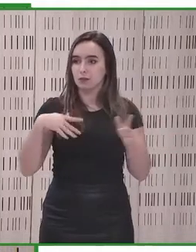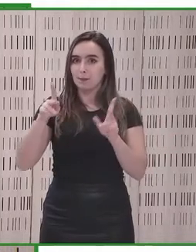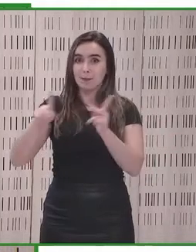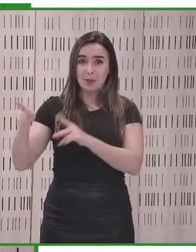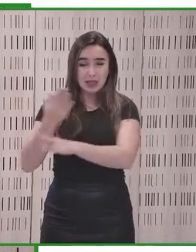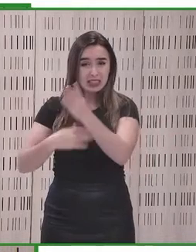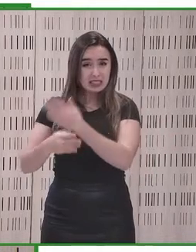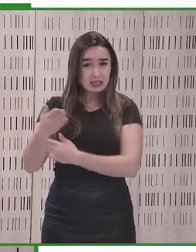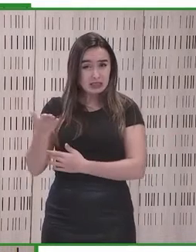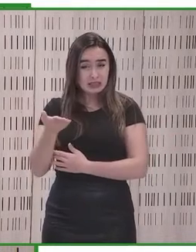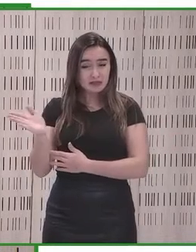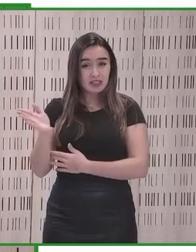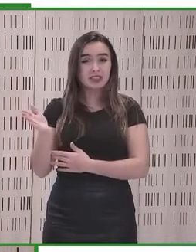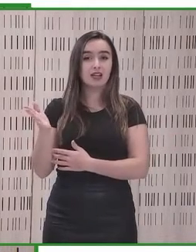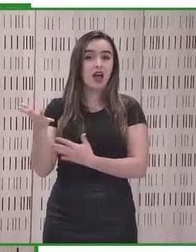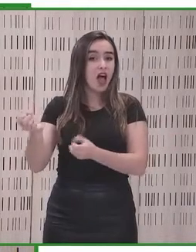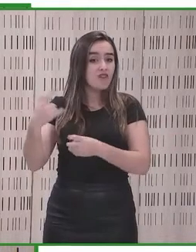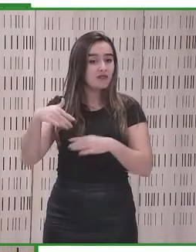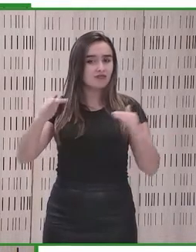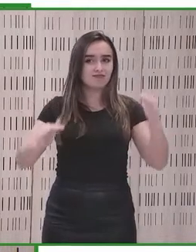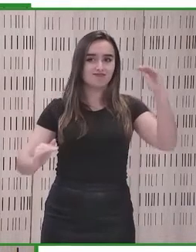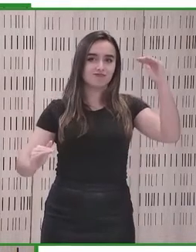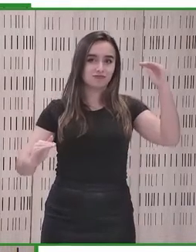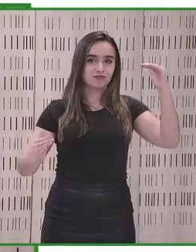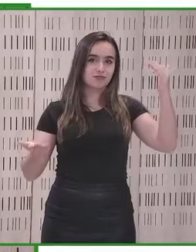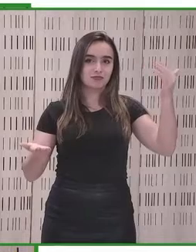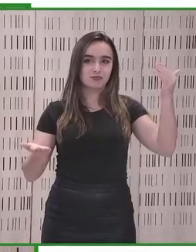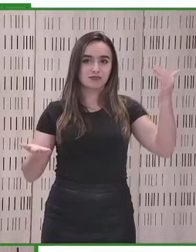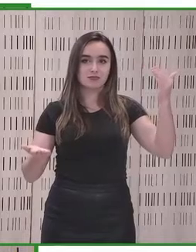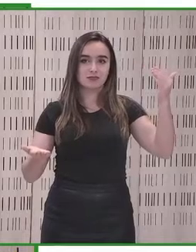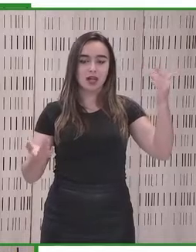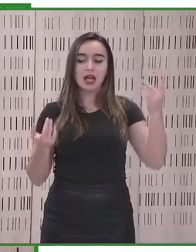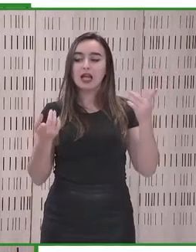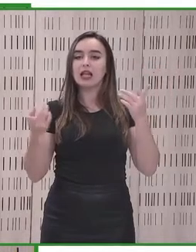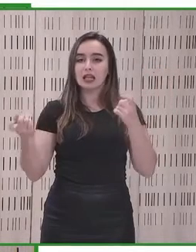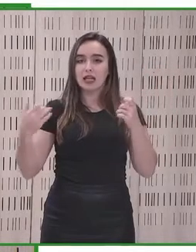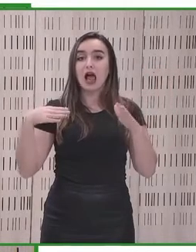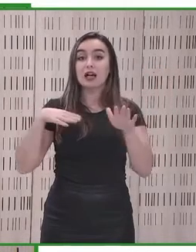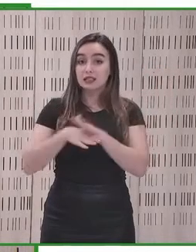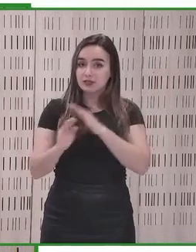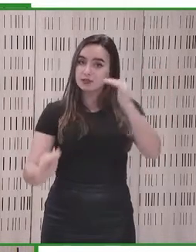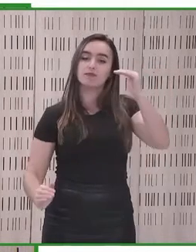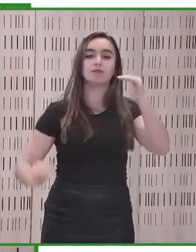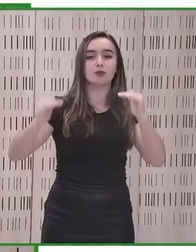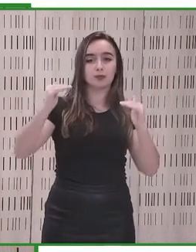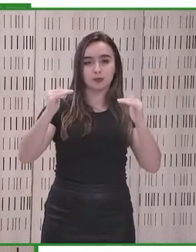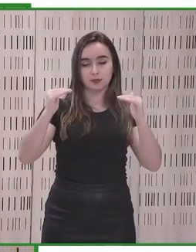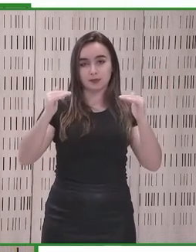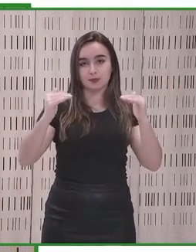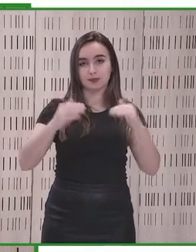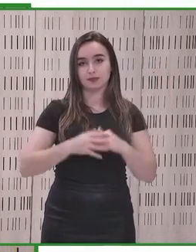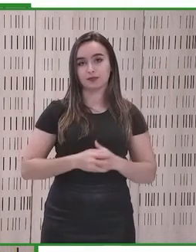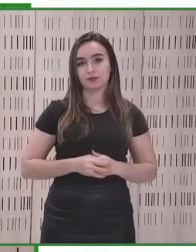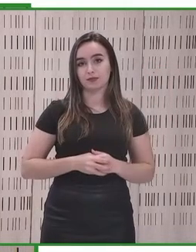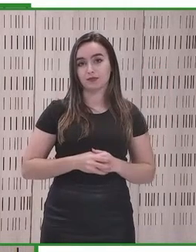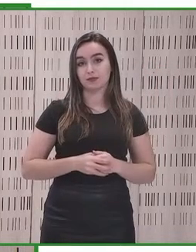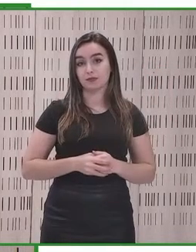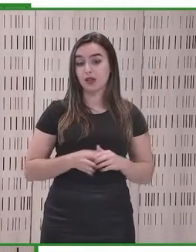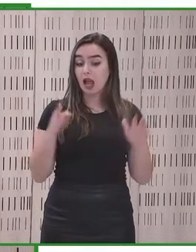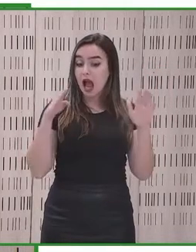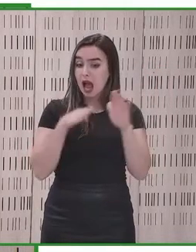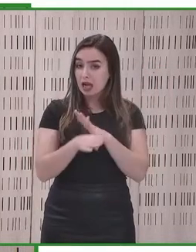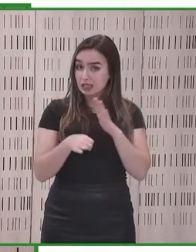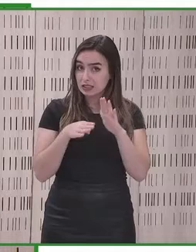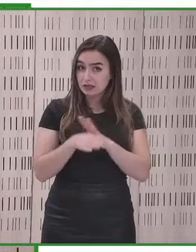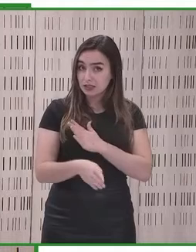si no se garantiza igualmente la accesibilidad. La accesibilidad, un